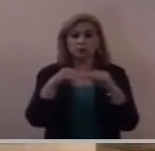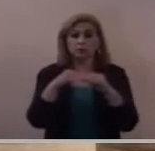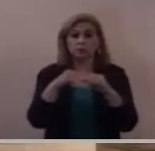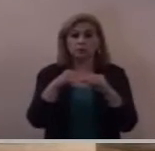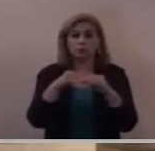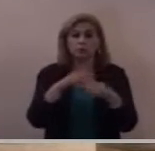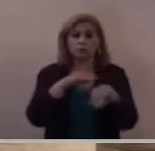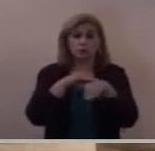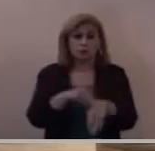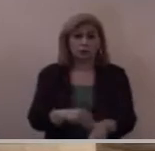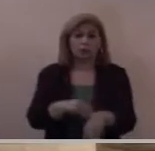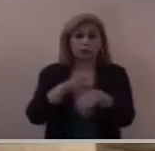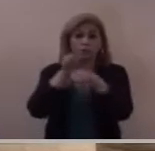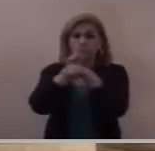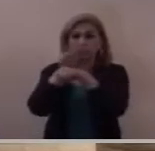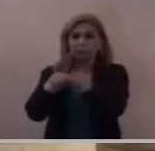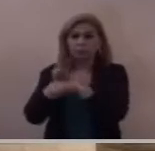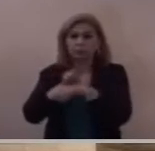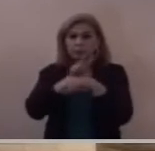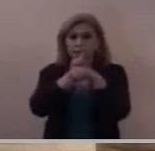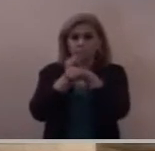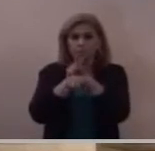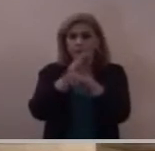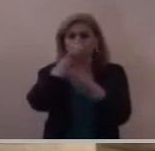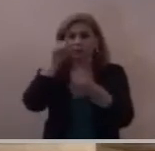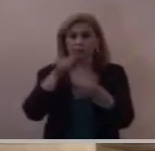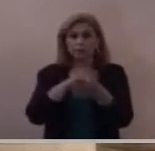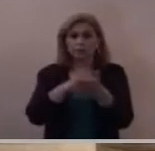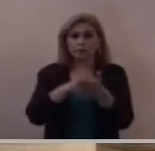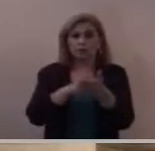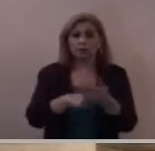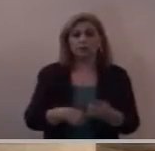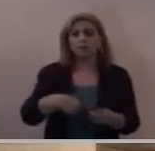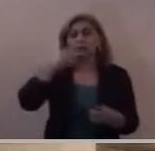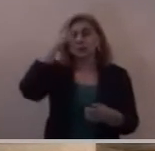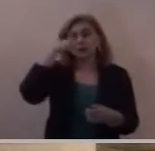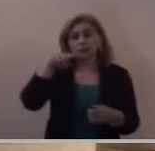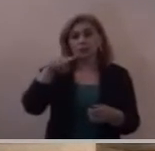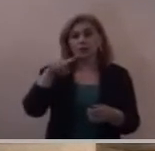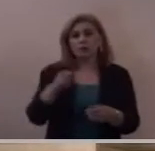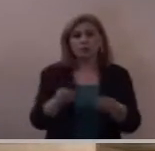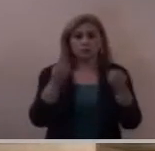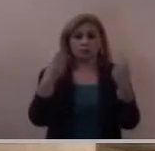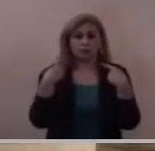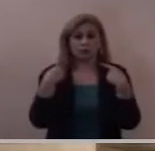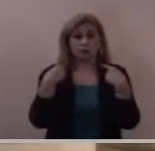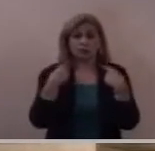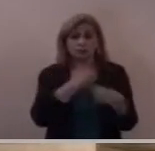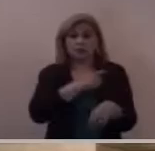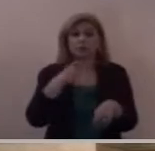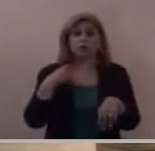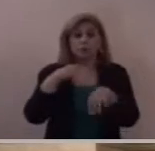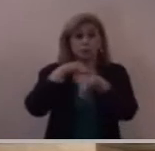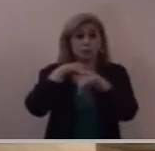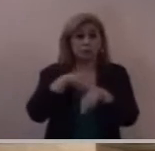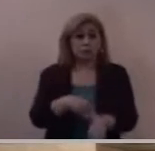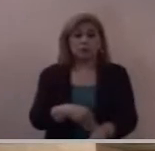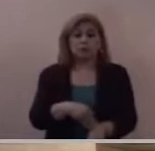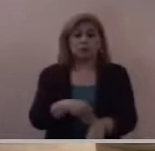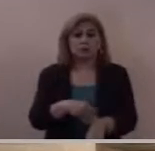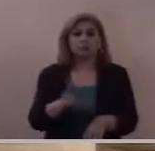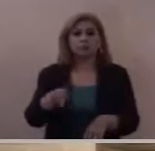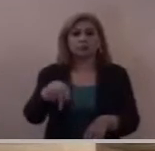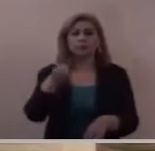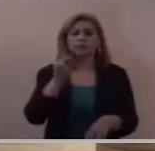órdenes de Roma para someter a la comunidad pero él